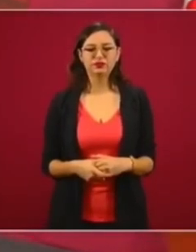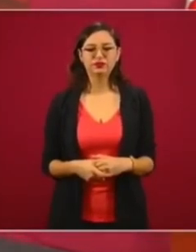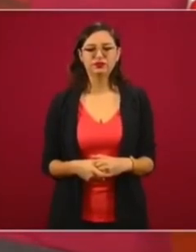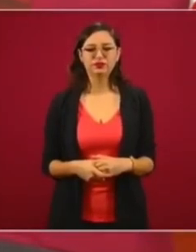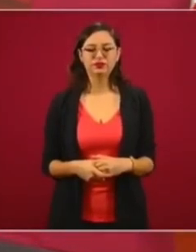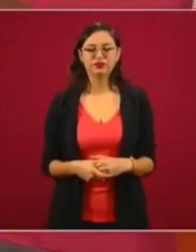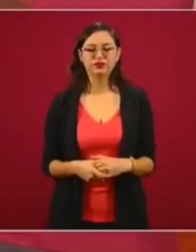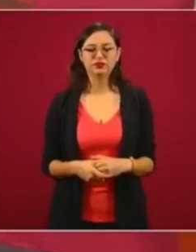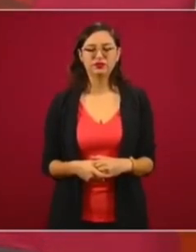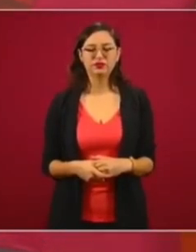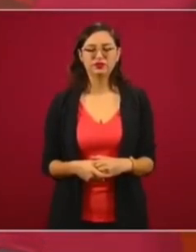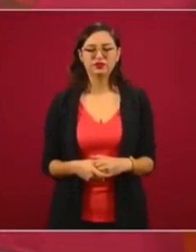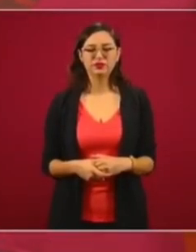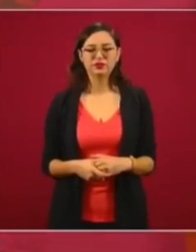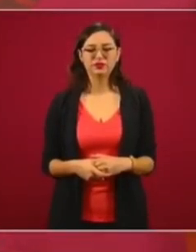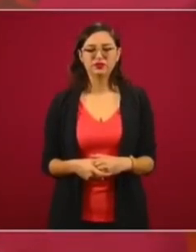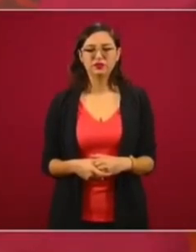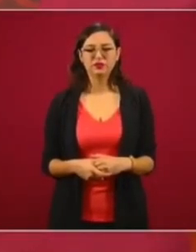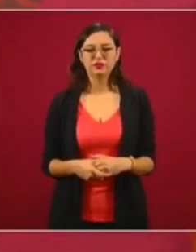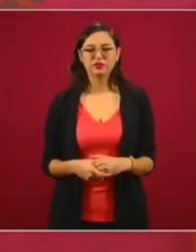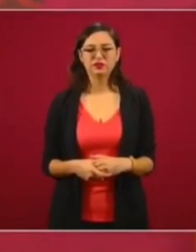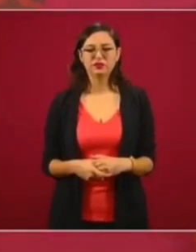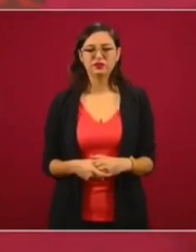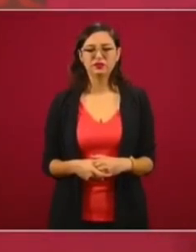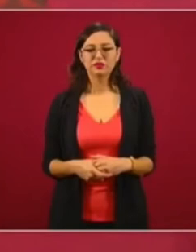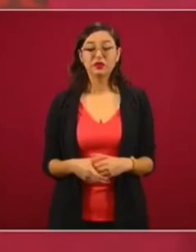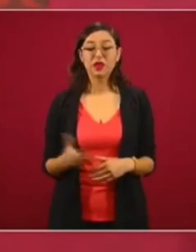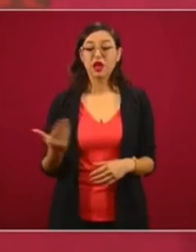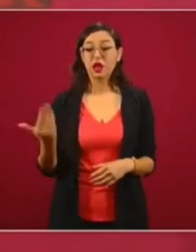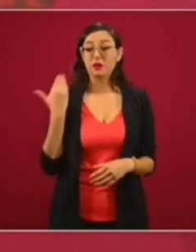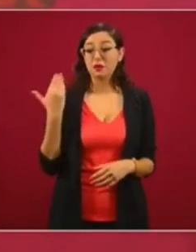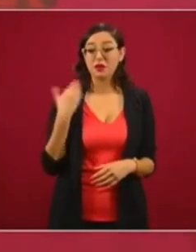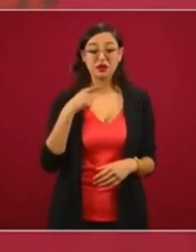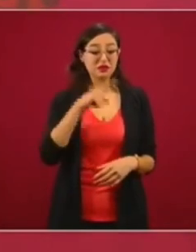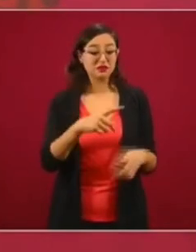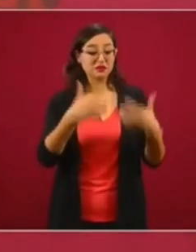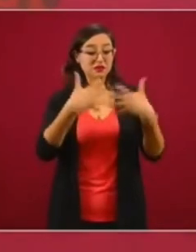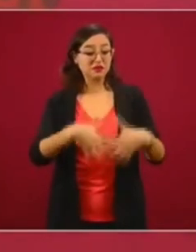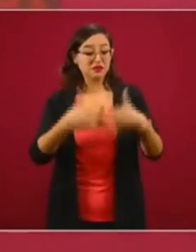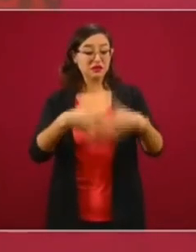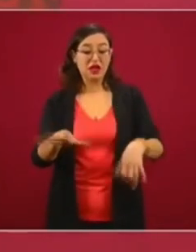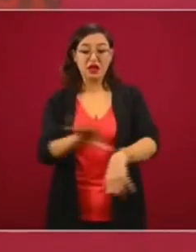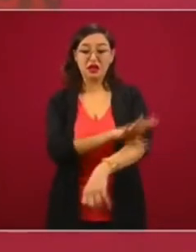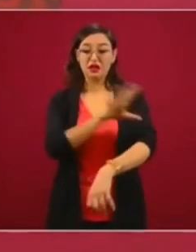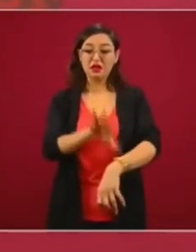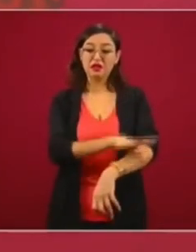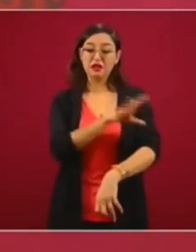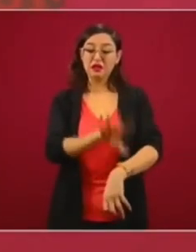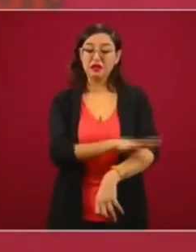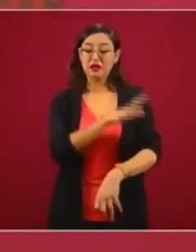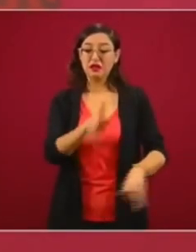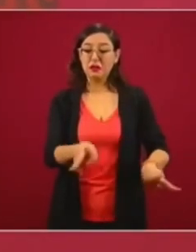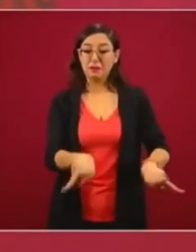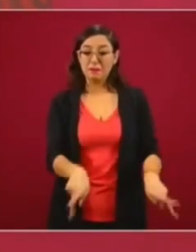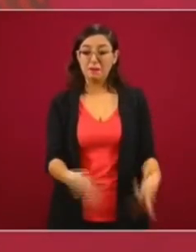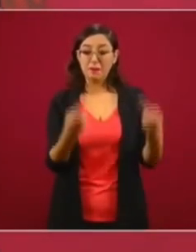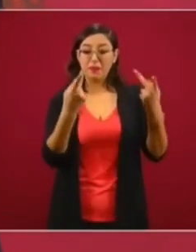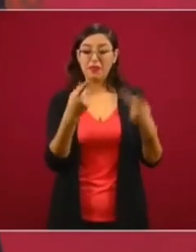planta de generación de energía eléctrica a